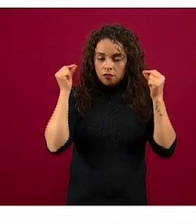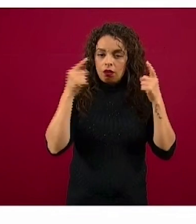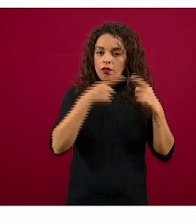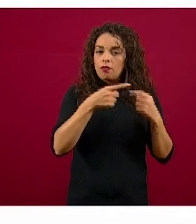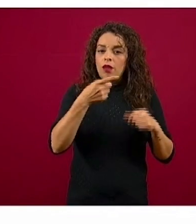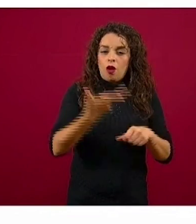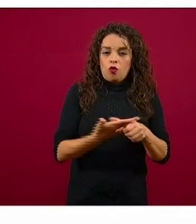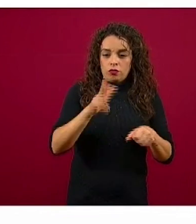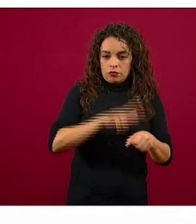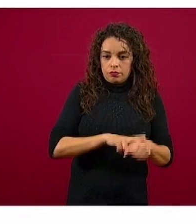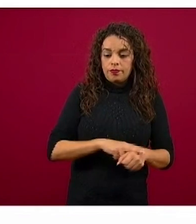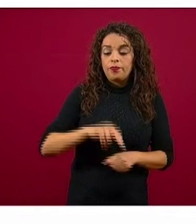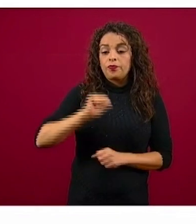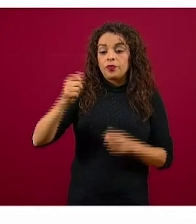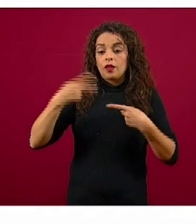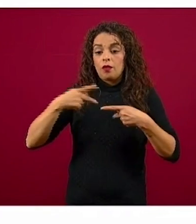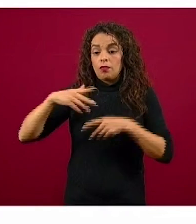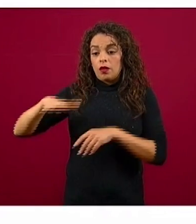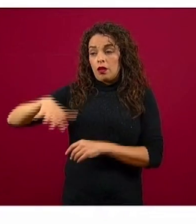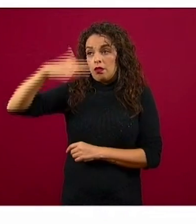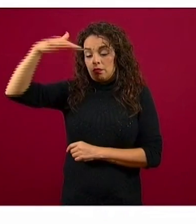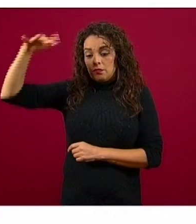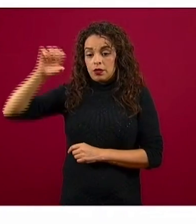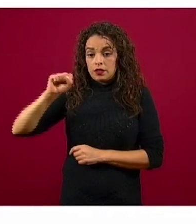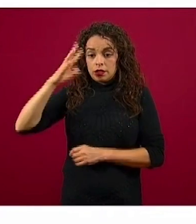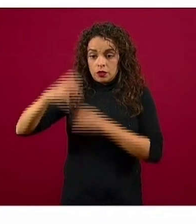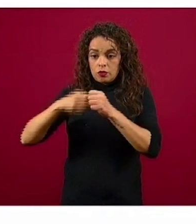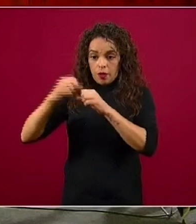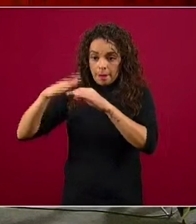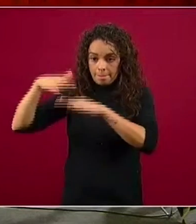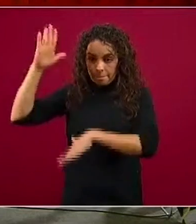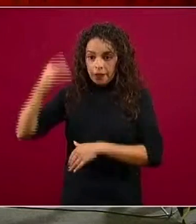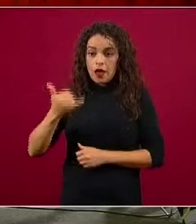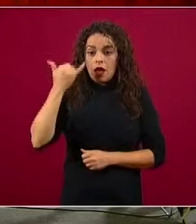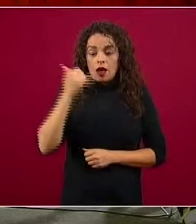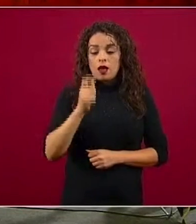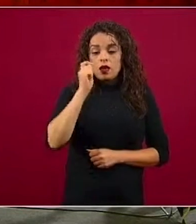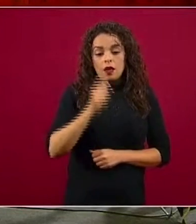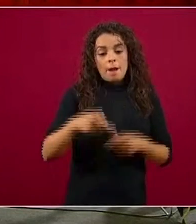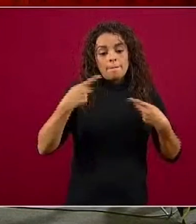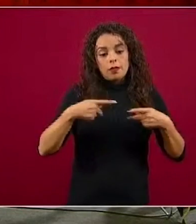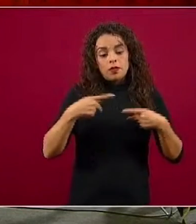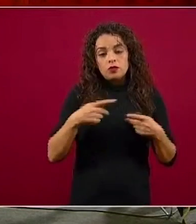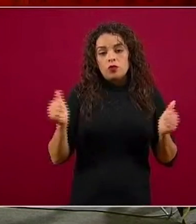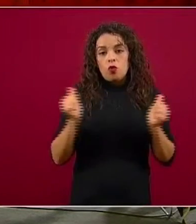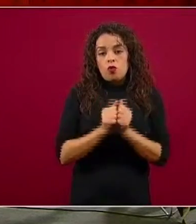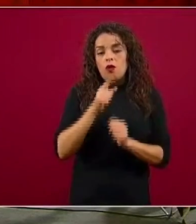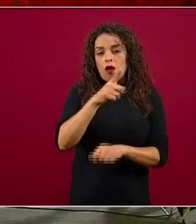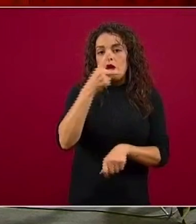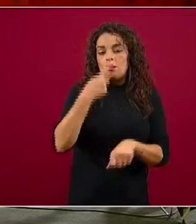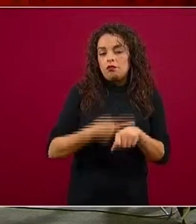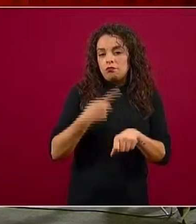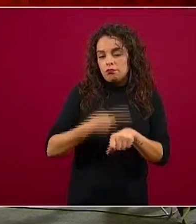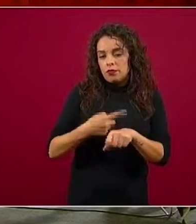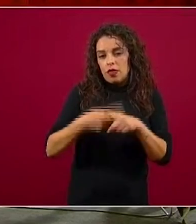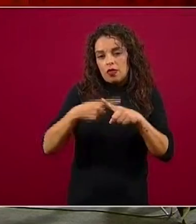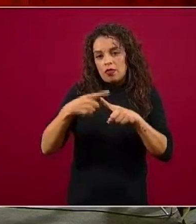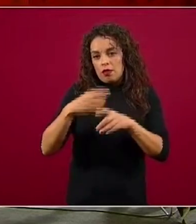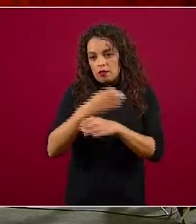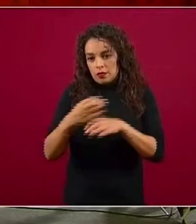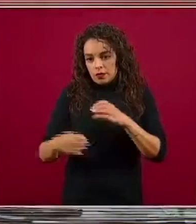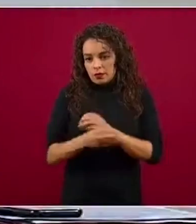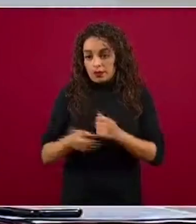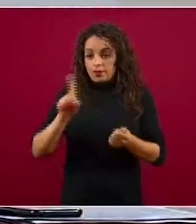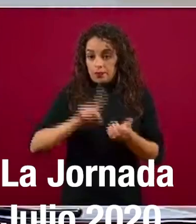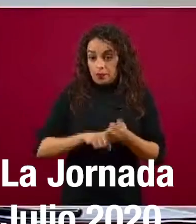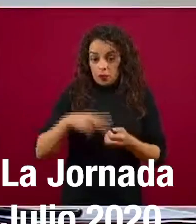y en adultos con comorbilidades. Como ustedes saben, pues nosotros tendríamos con un 20% de la población,